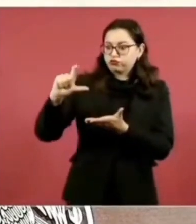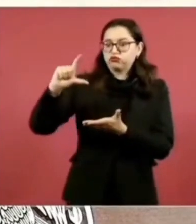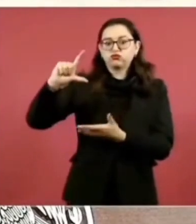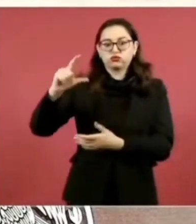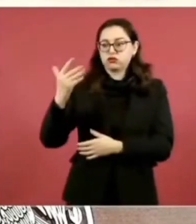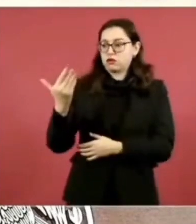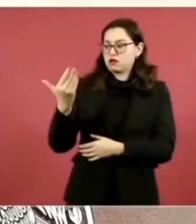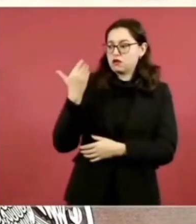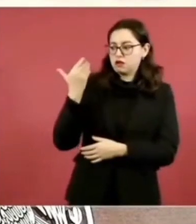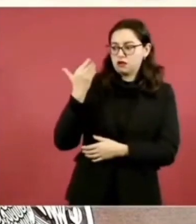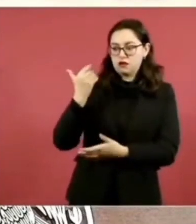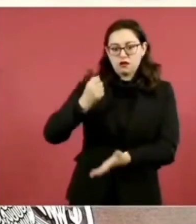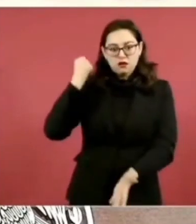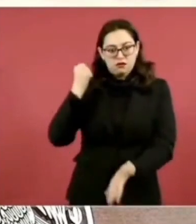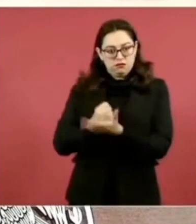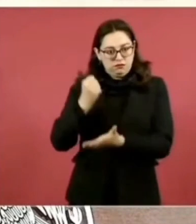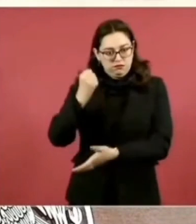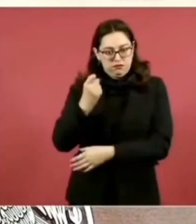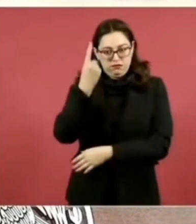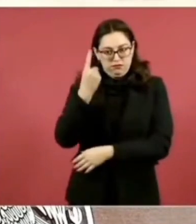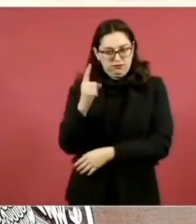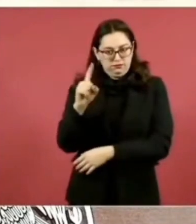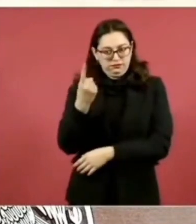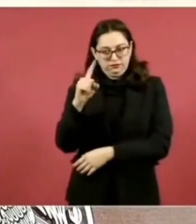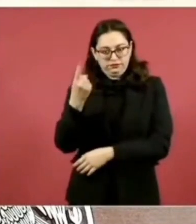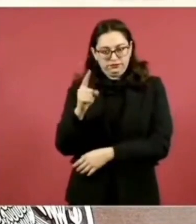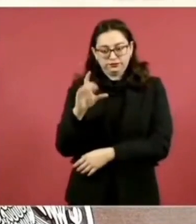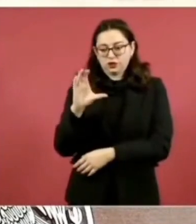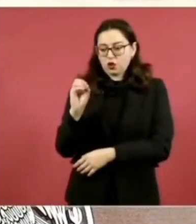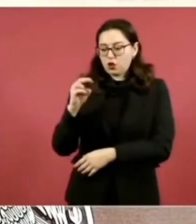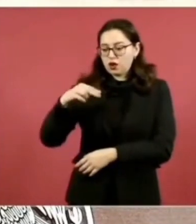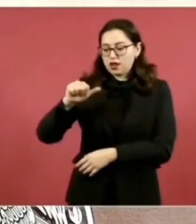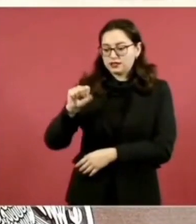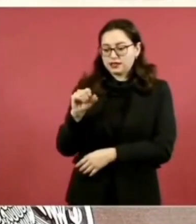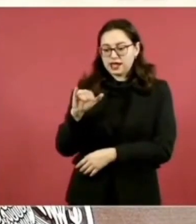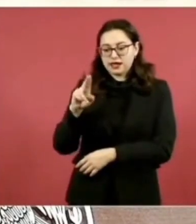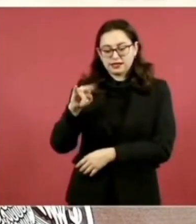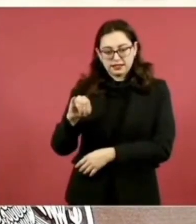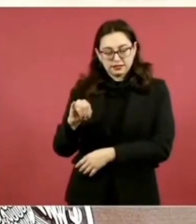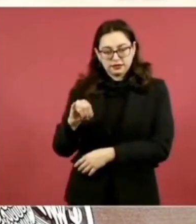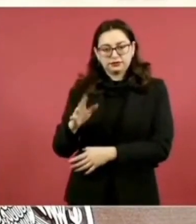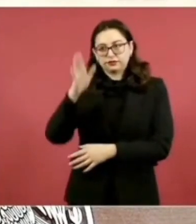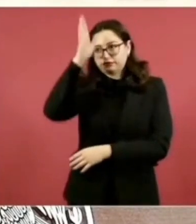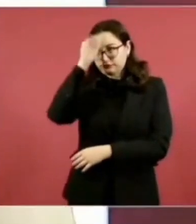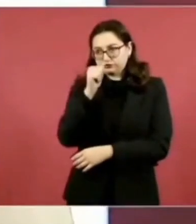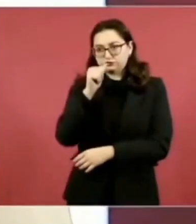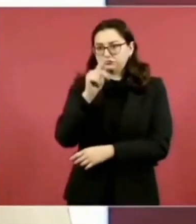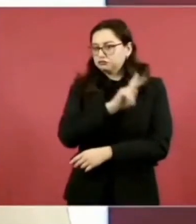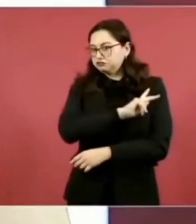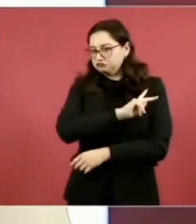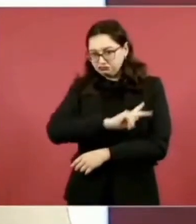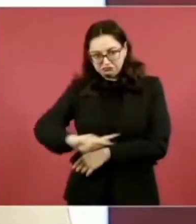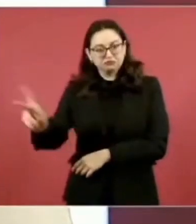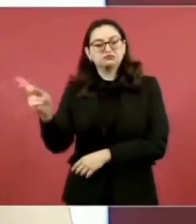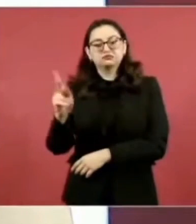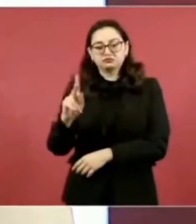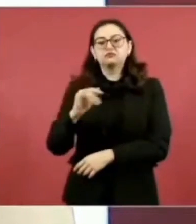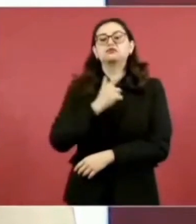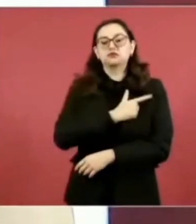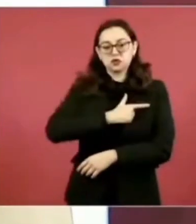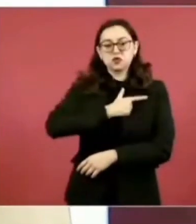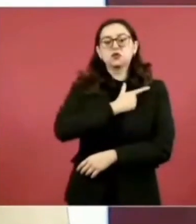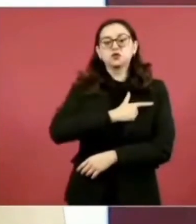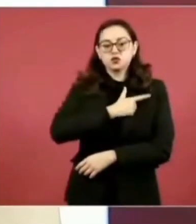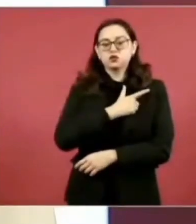en el seno de la Comisión Nacional de Salarios Mínimos, la CONASAMI, esto un acuerdo logrado de manera unánime por